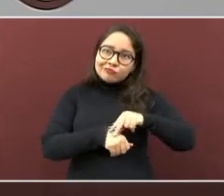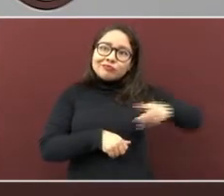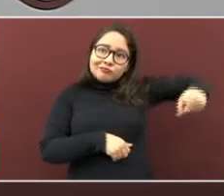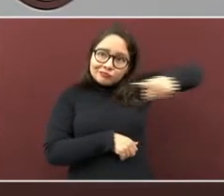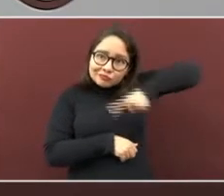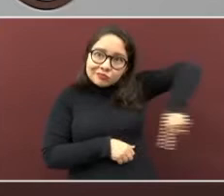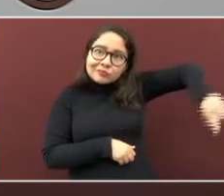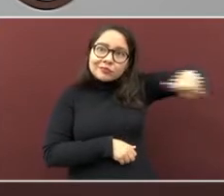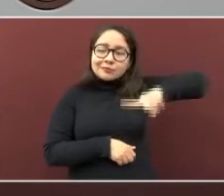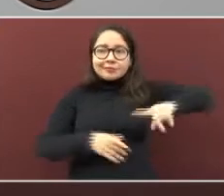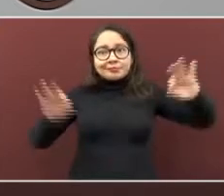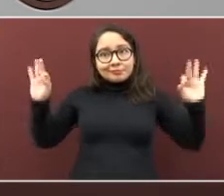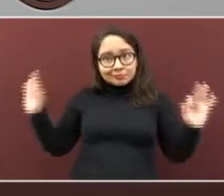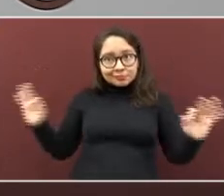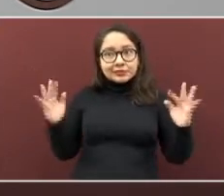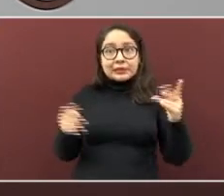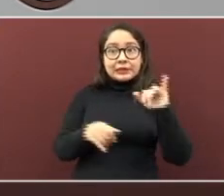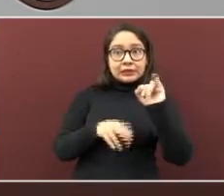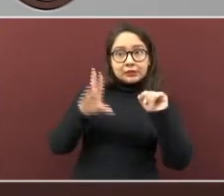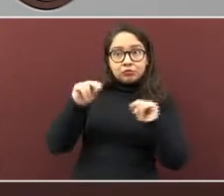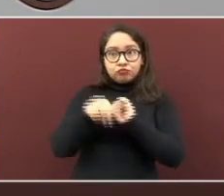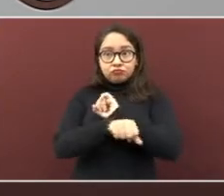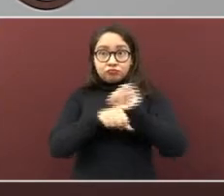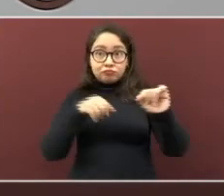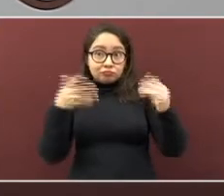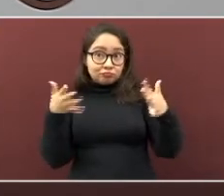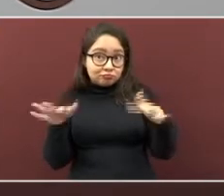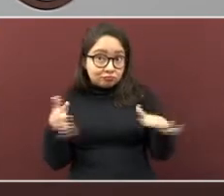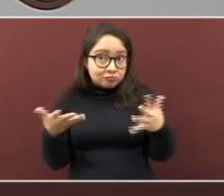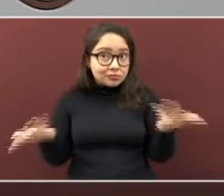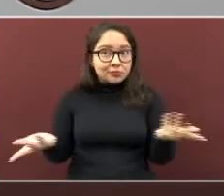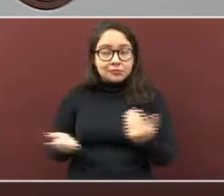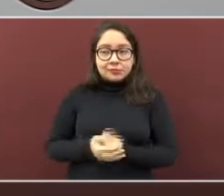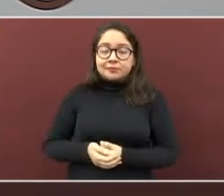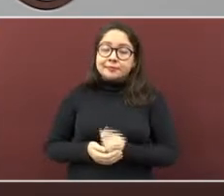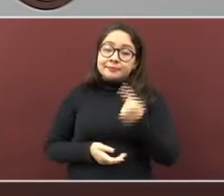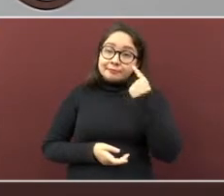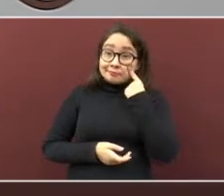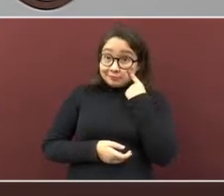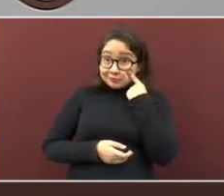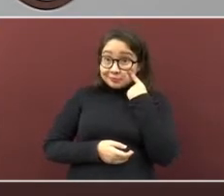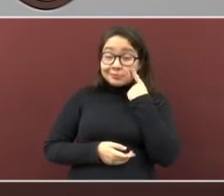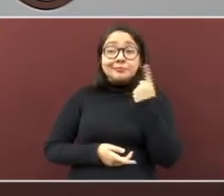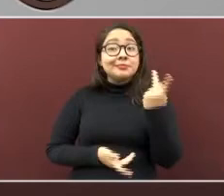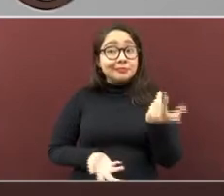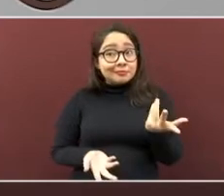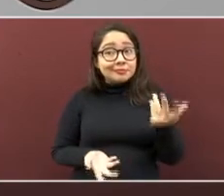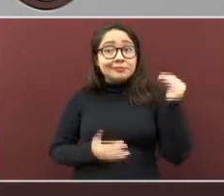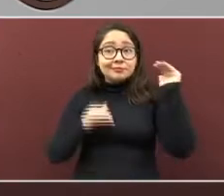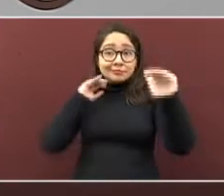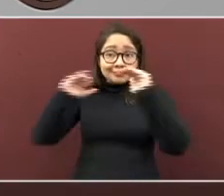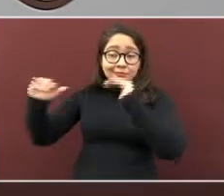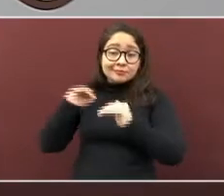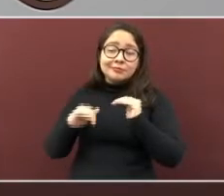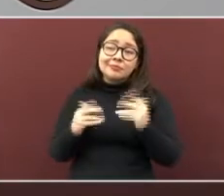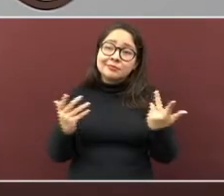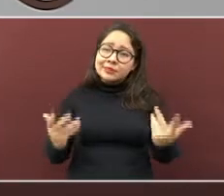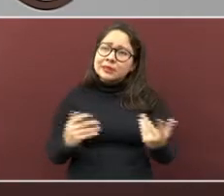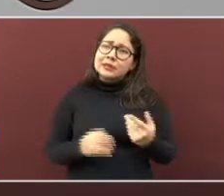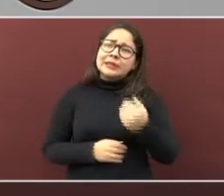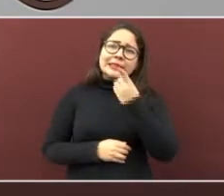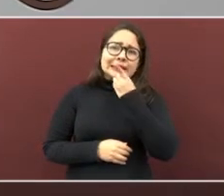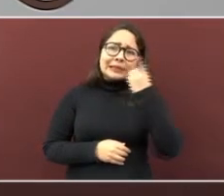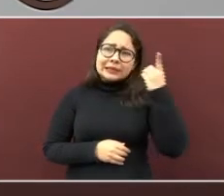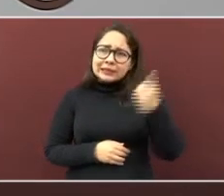es el que determina si son síntomas leves. Respetable familia veracruzana, quiero decirles que hemos